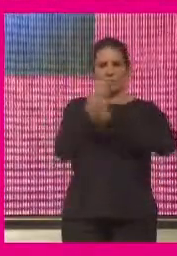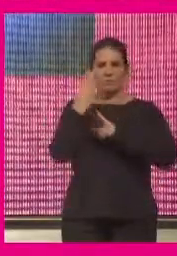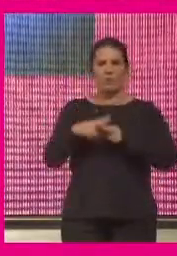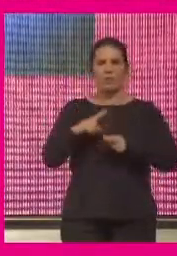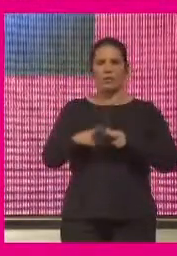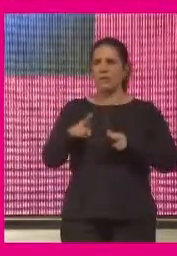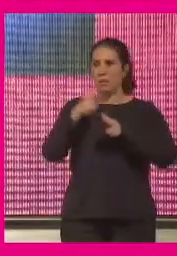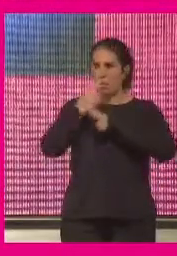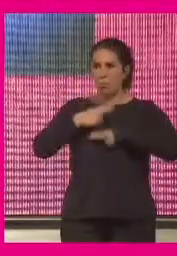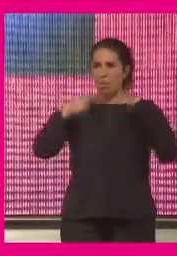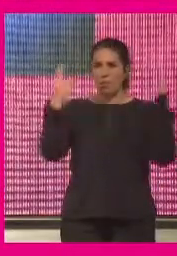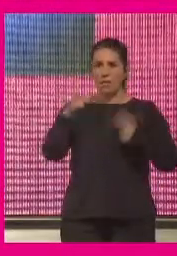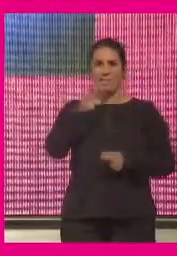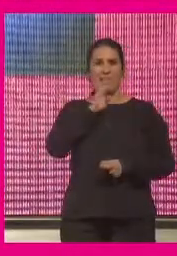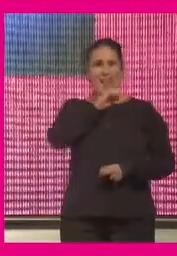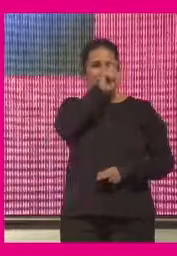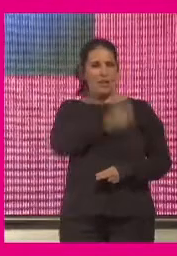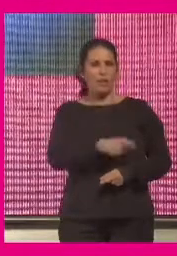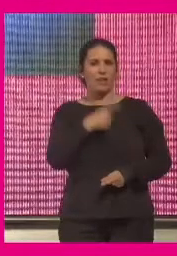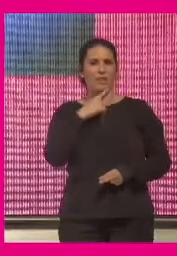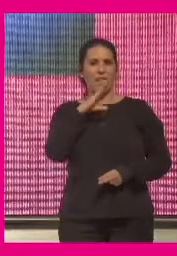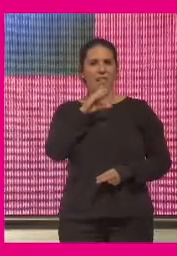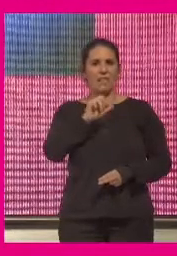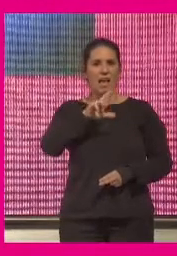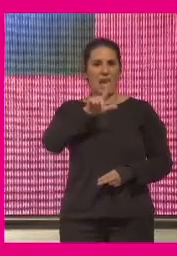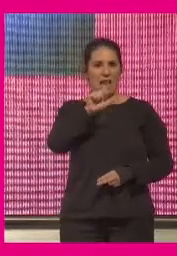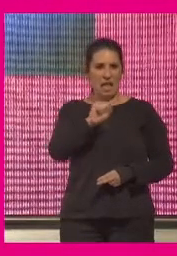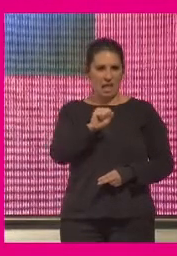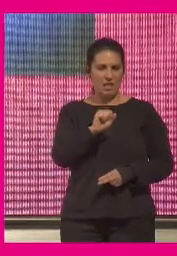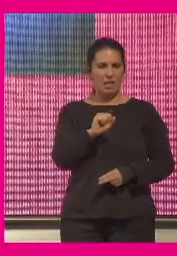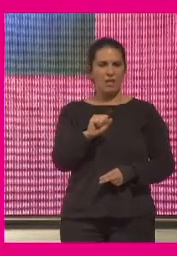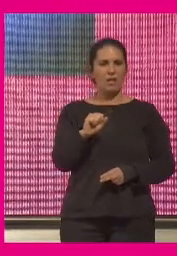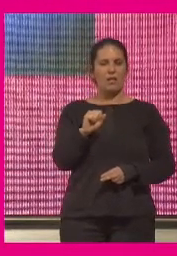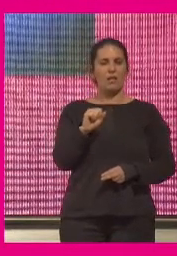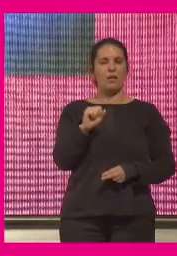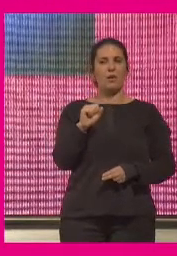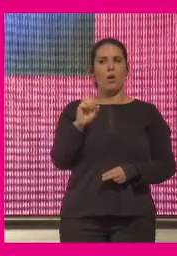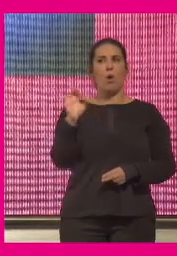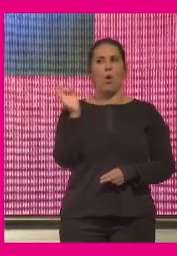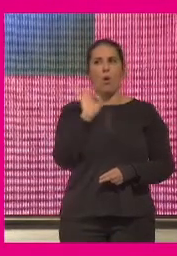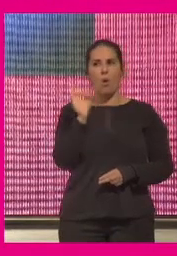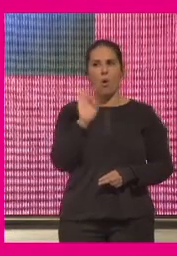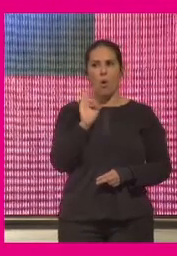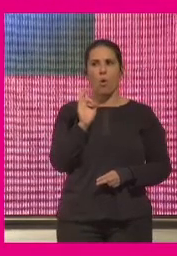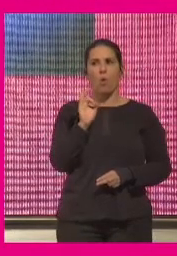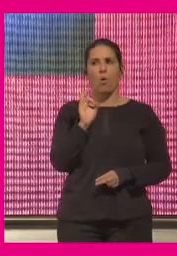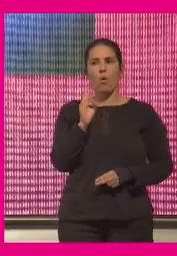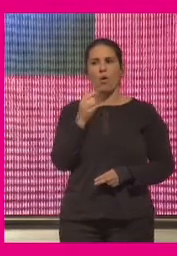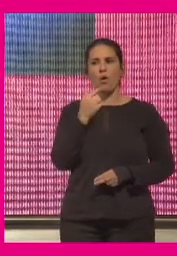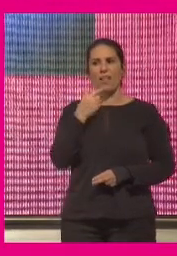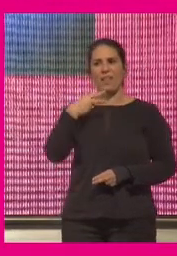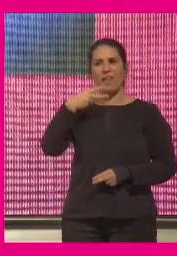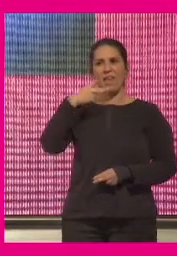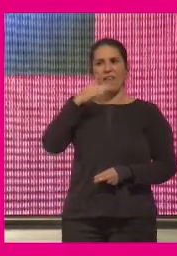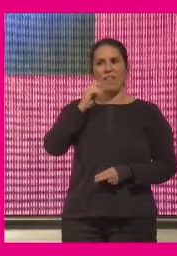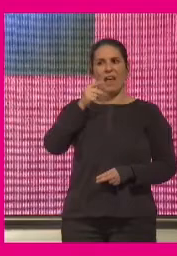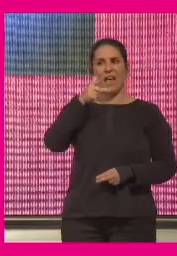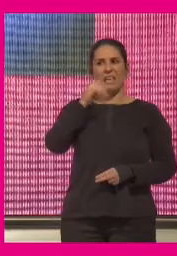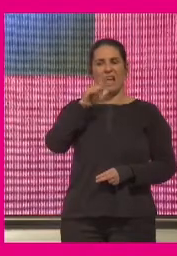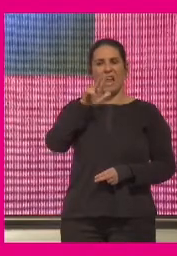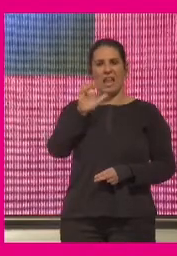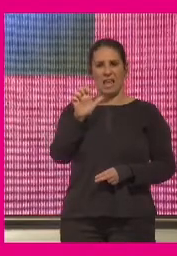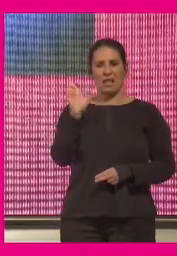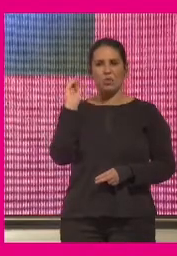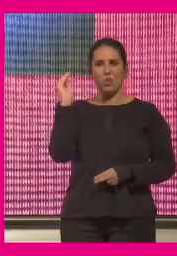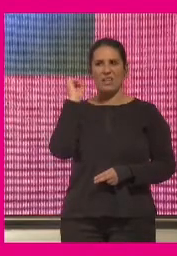apuntaba Karma hace un momento o las que dejaba entrever Daniel en su intervención